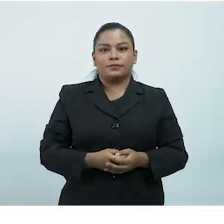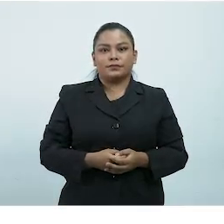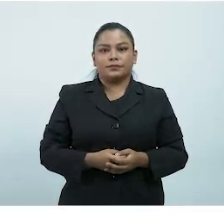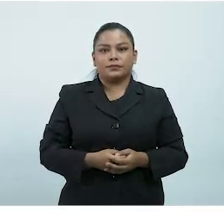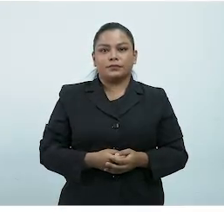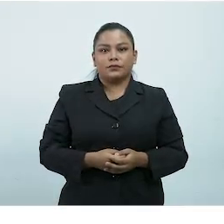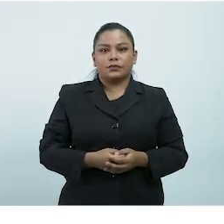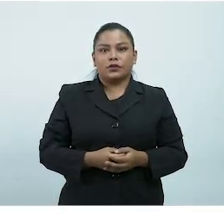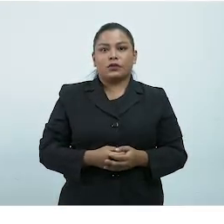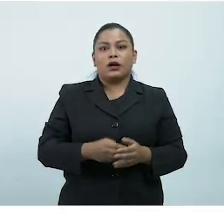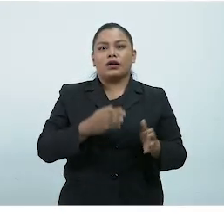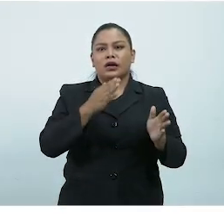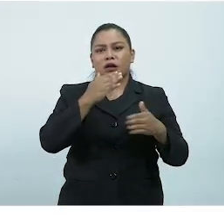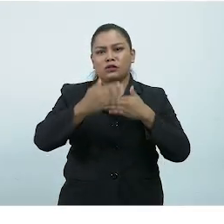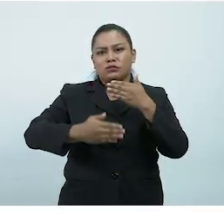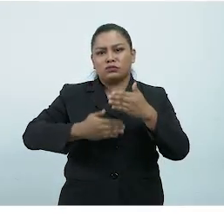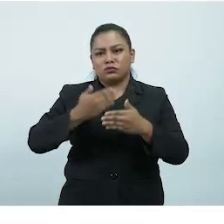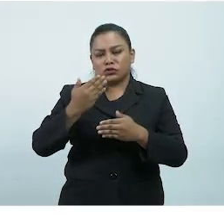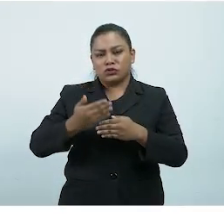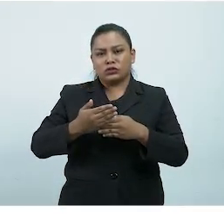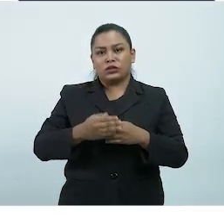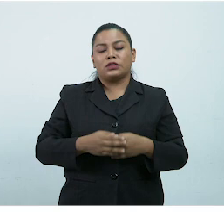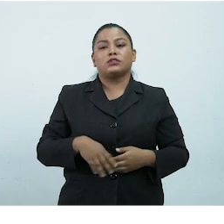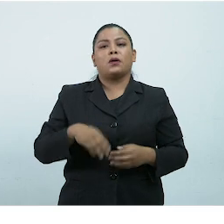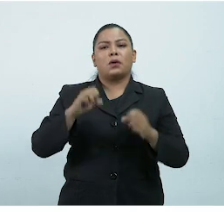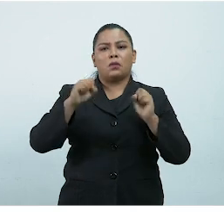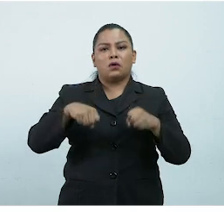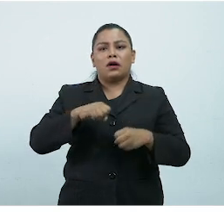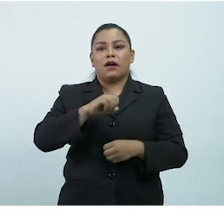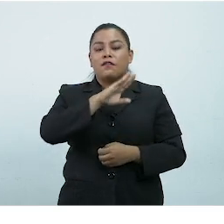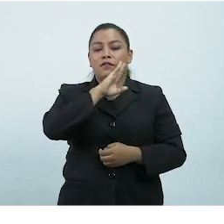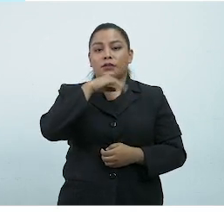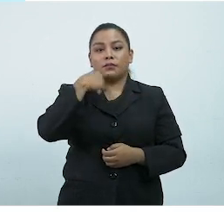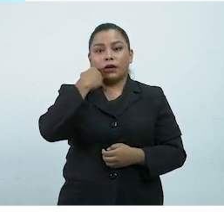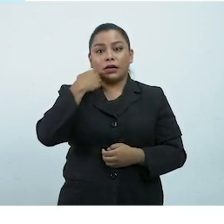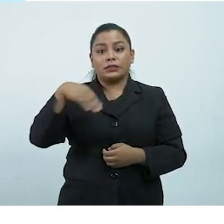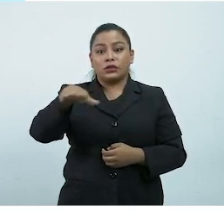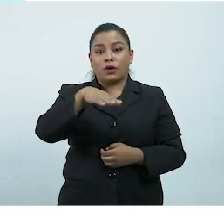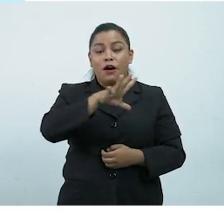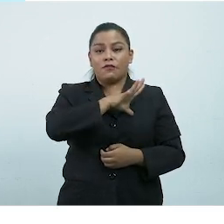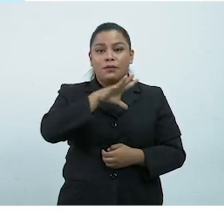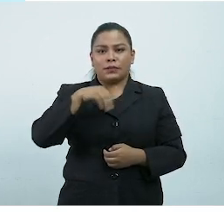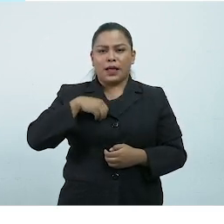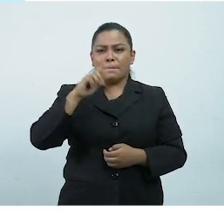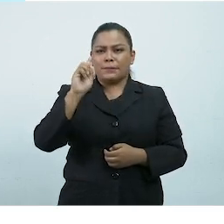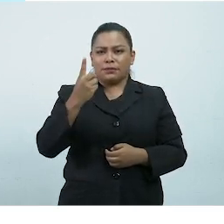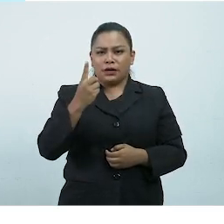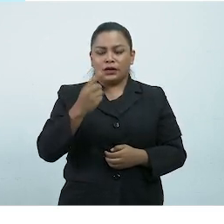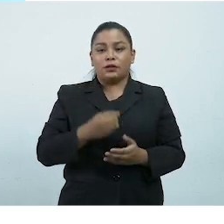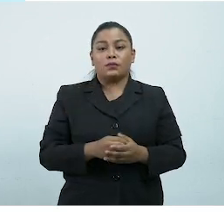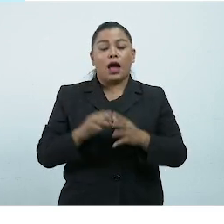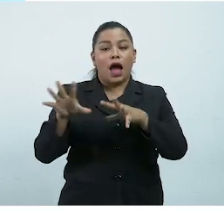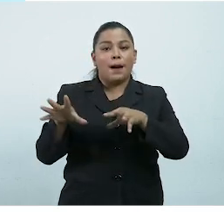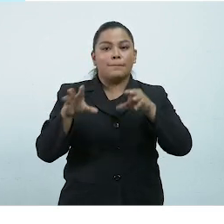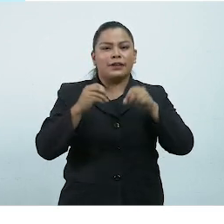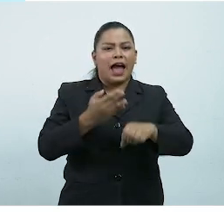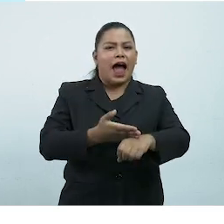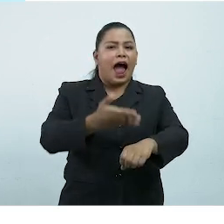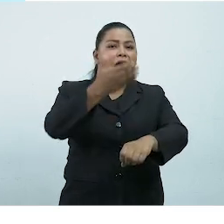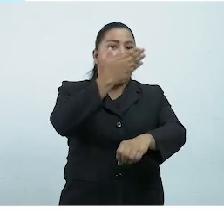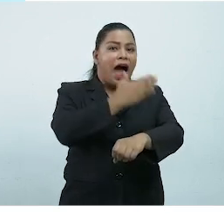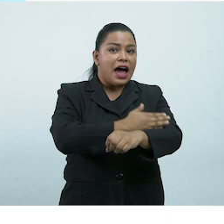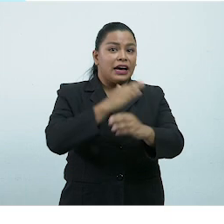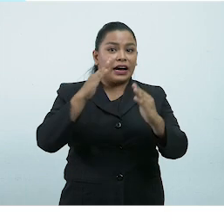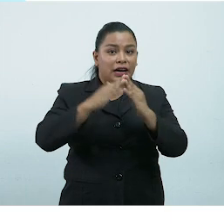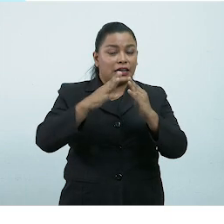Medidas de sensibilización y prevención de contagio en el entorno familiar El primer filtro se aplica antes de salir de la